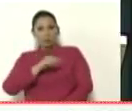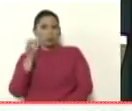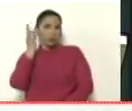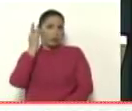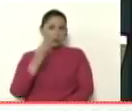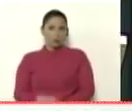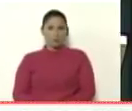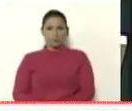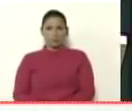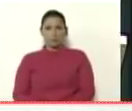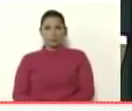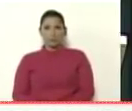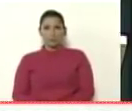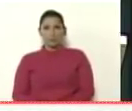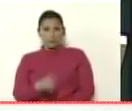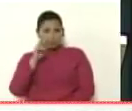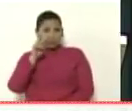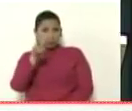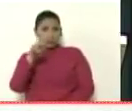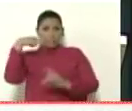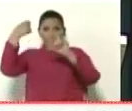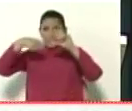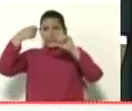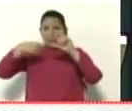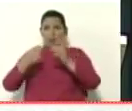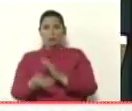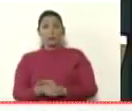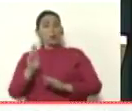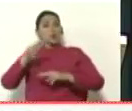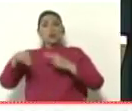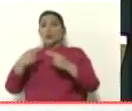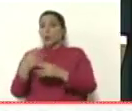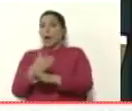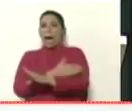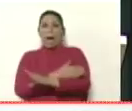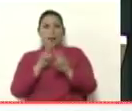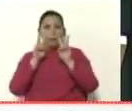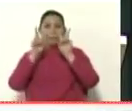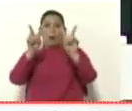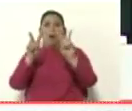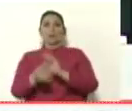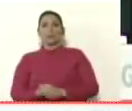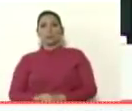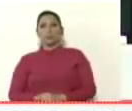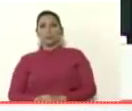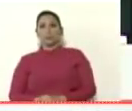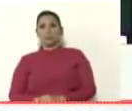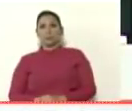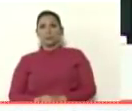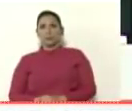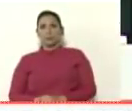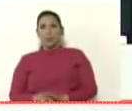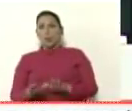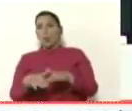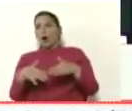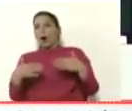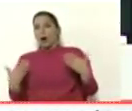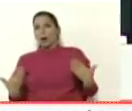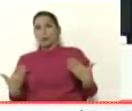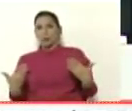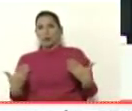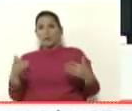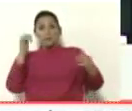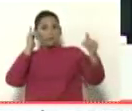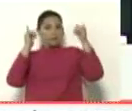yo quiero mostrar un video exclusivo que nunca antes había sido mostrado de el momento de la